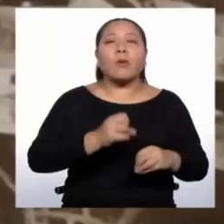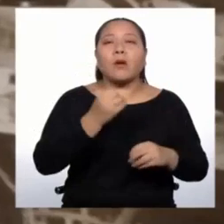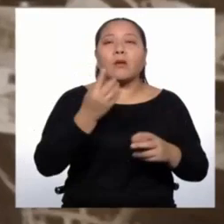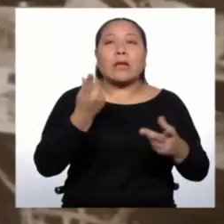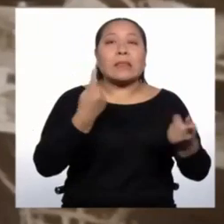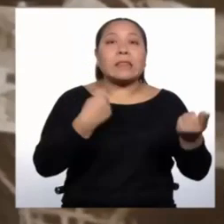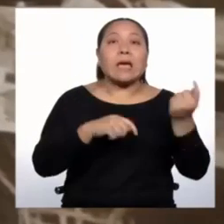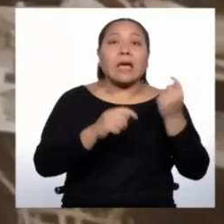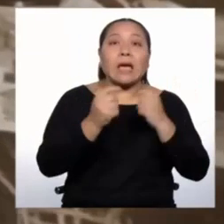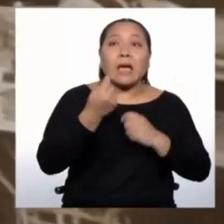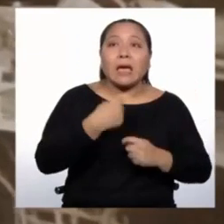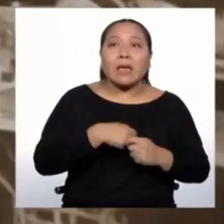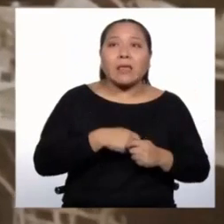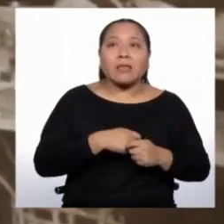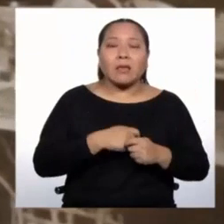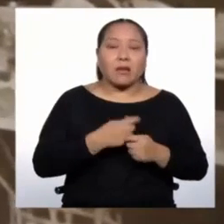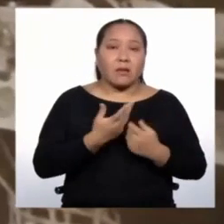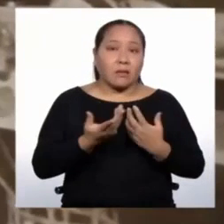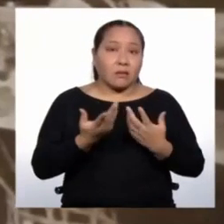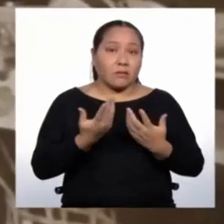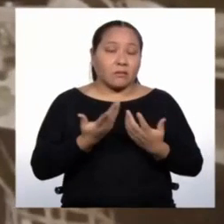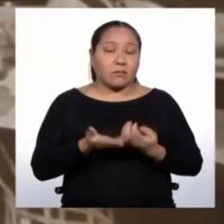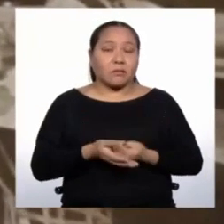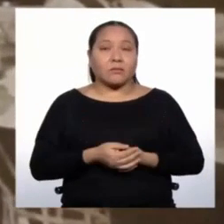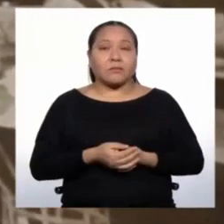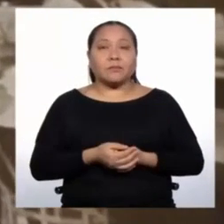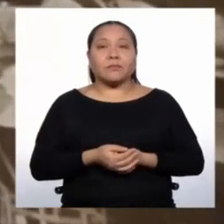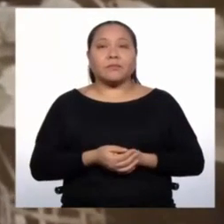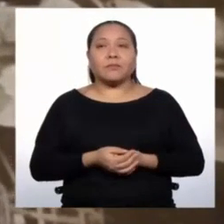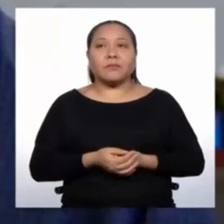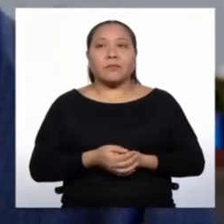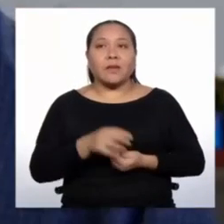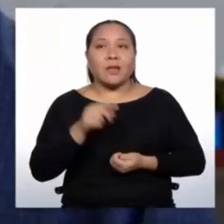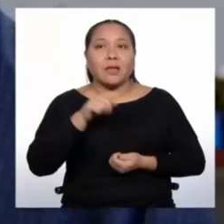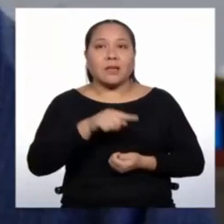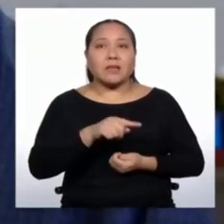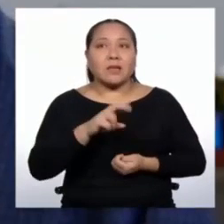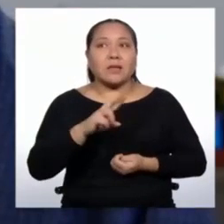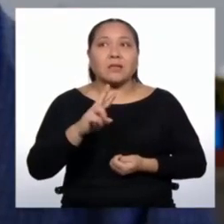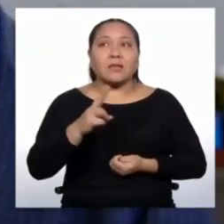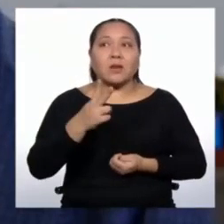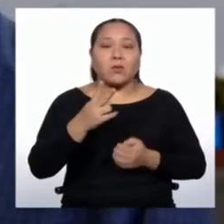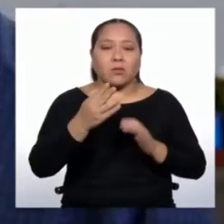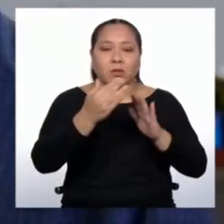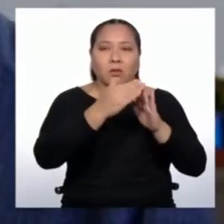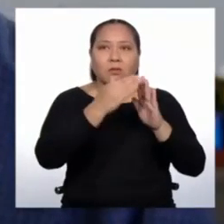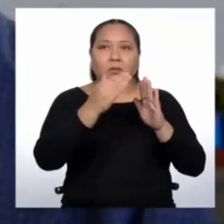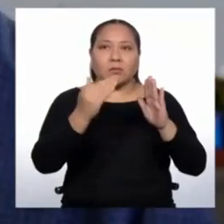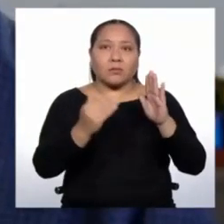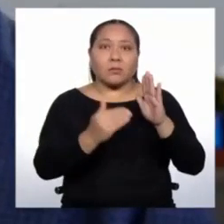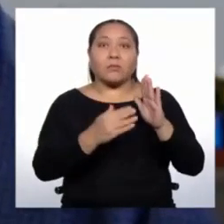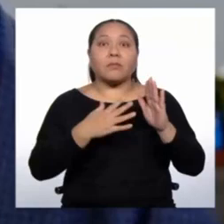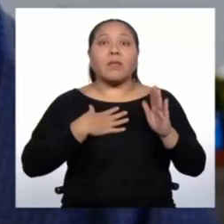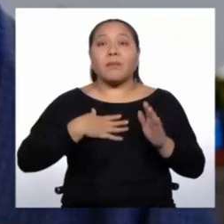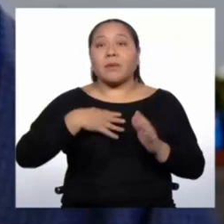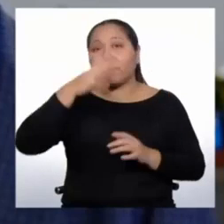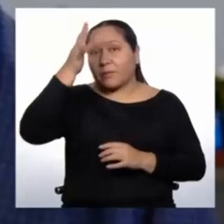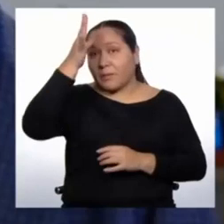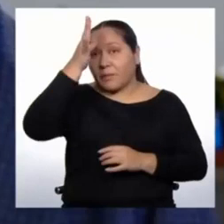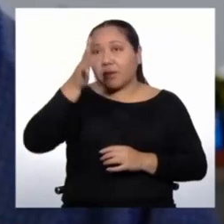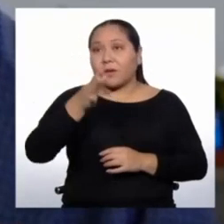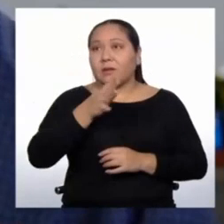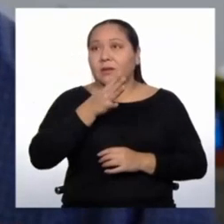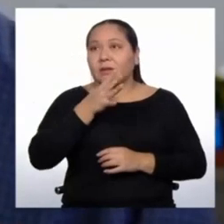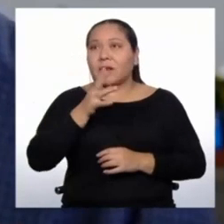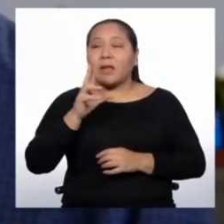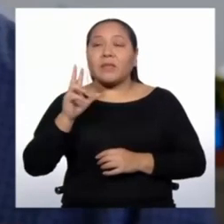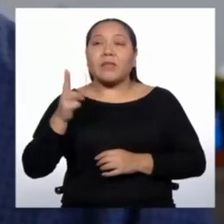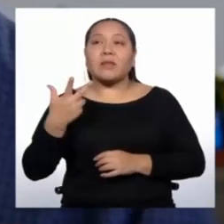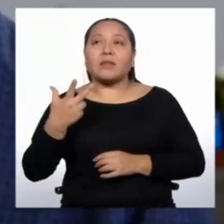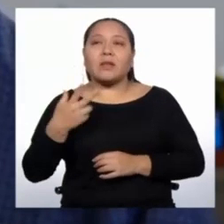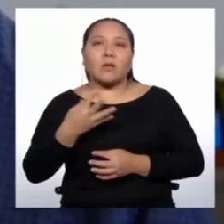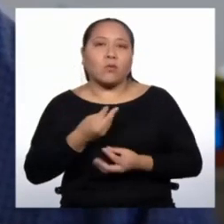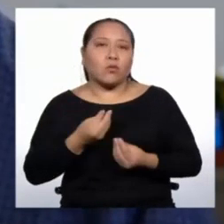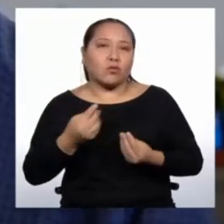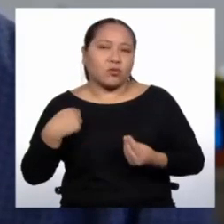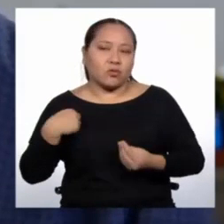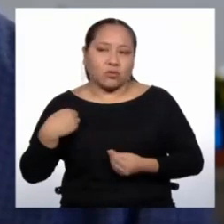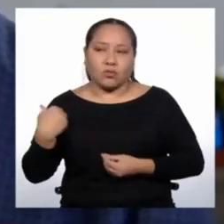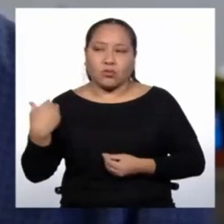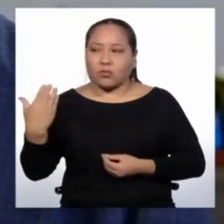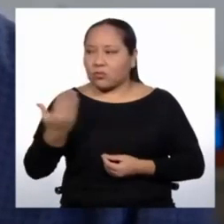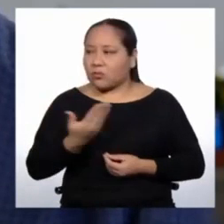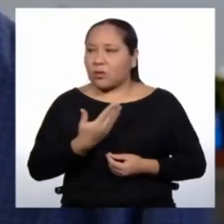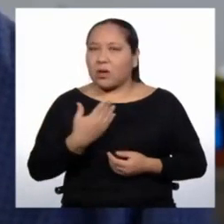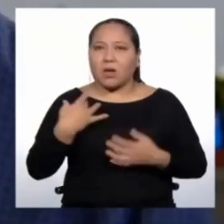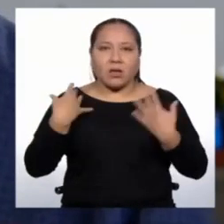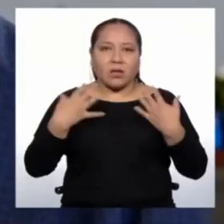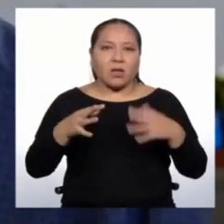bodega, el bazar. Esa la segunda generación, la de mis padres. Y la tercera, bueno, la mayoría de nosotros ya podemos